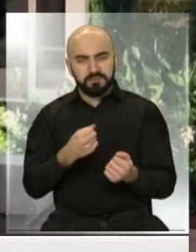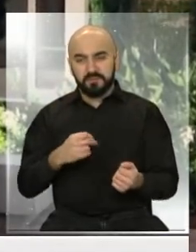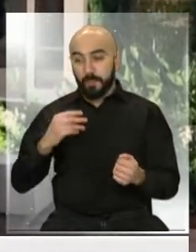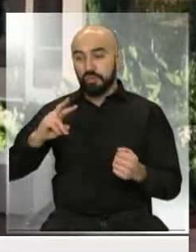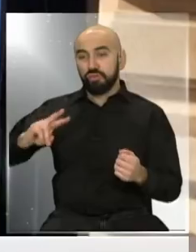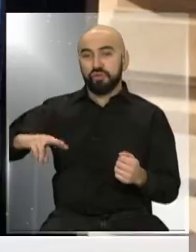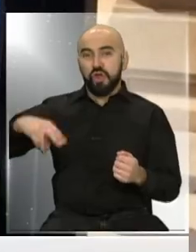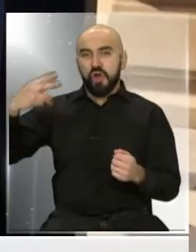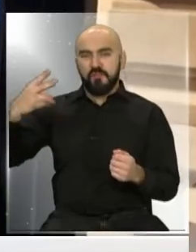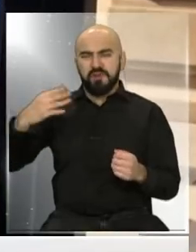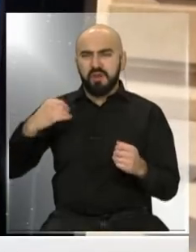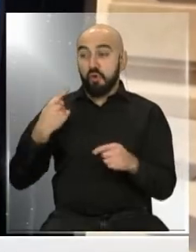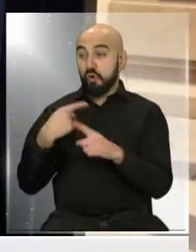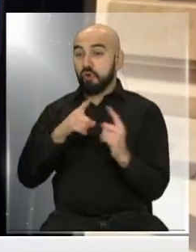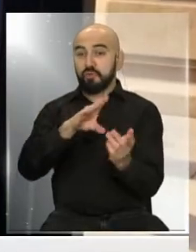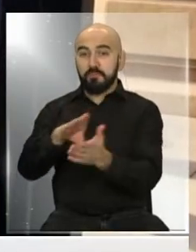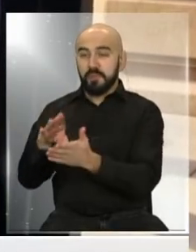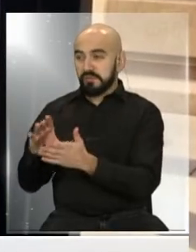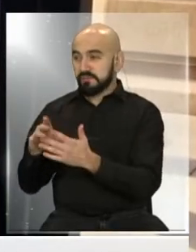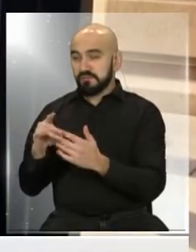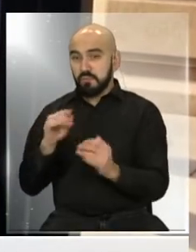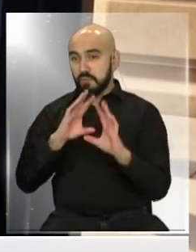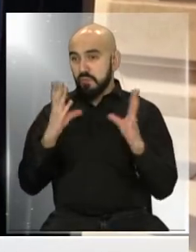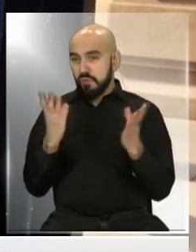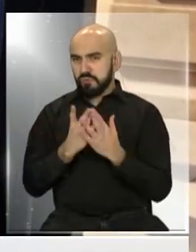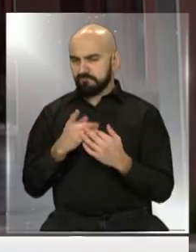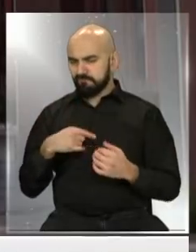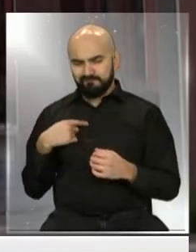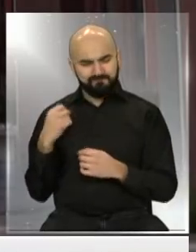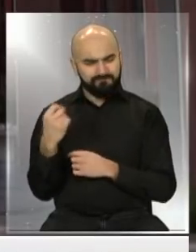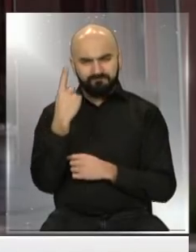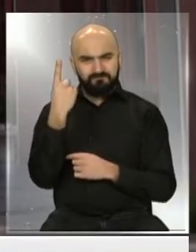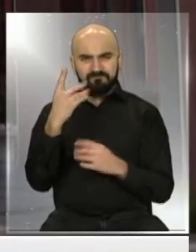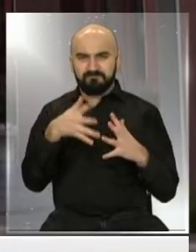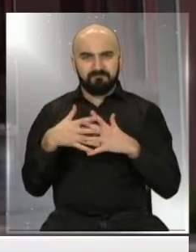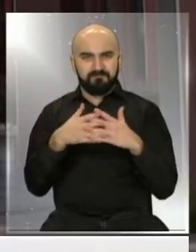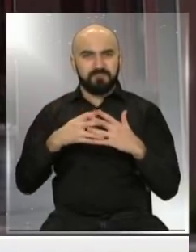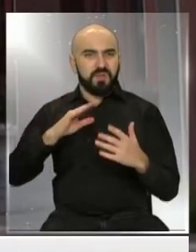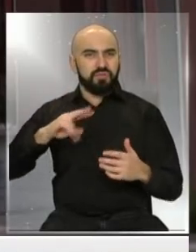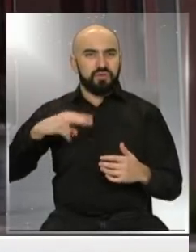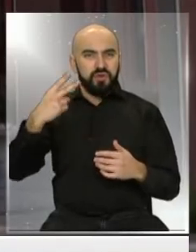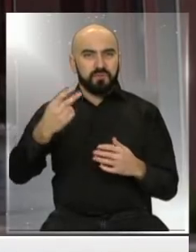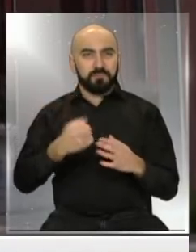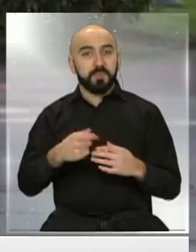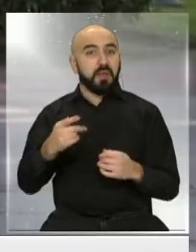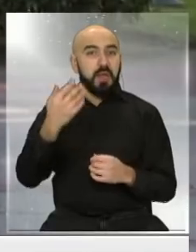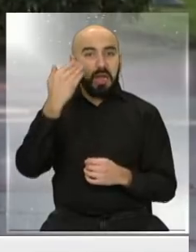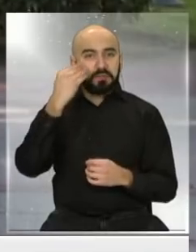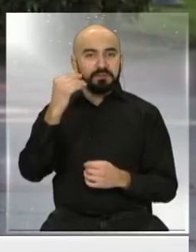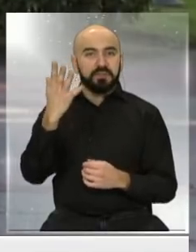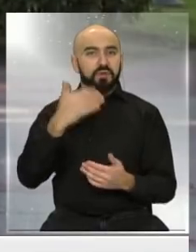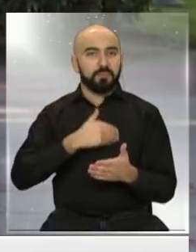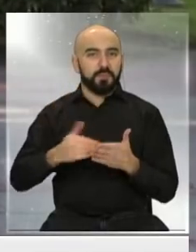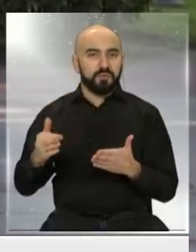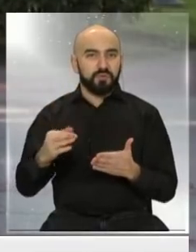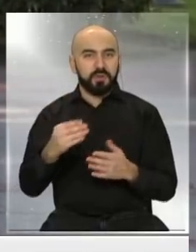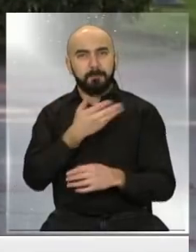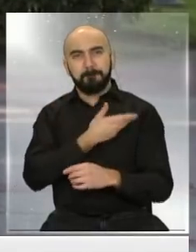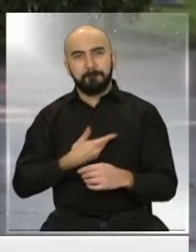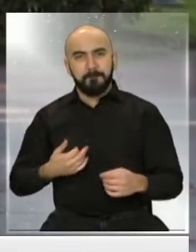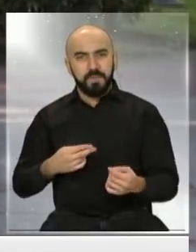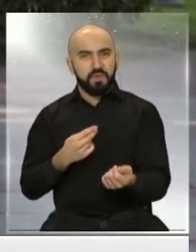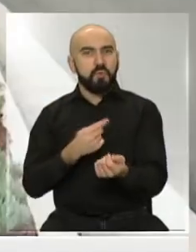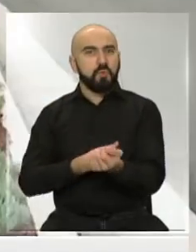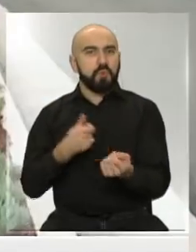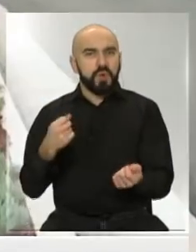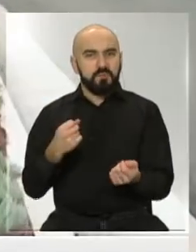mundo. Al respecto, la Casa Blanca informó que en Estados Unidos se han llevado a cabo casi 5 millones y medio de pruebas diagnósticas